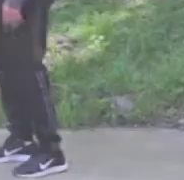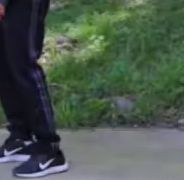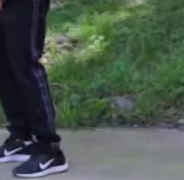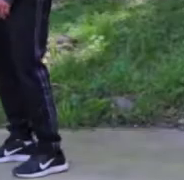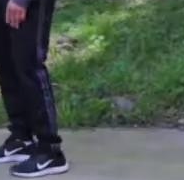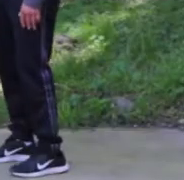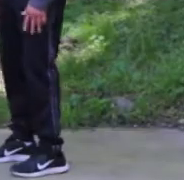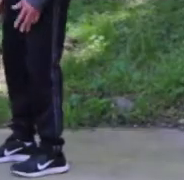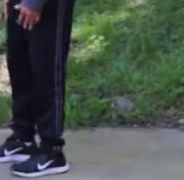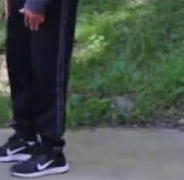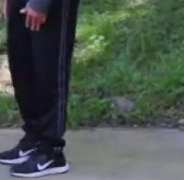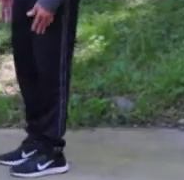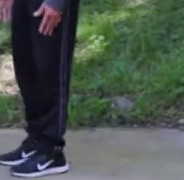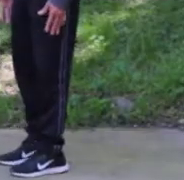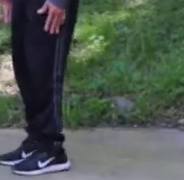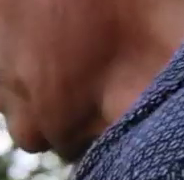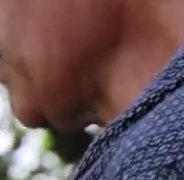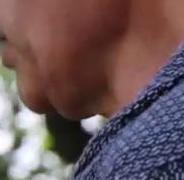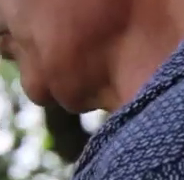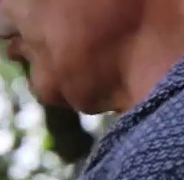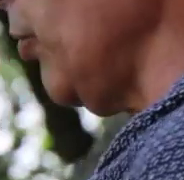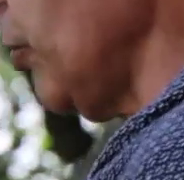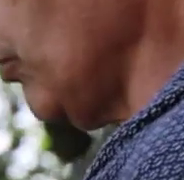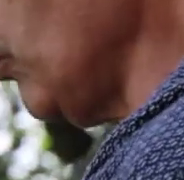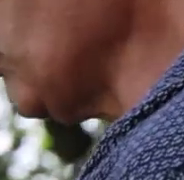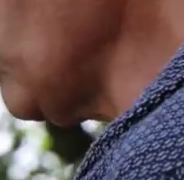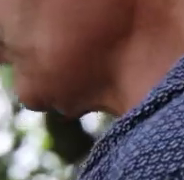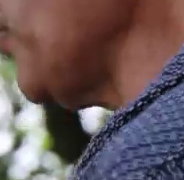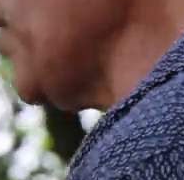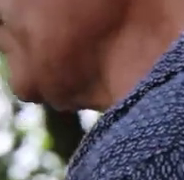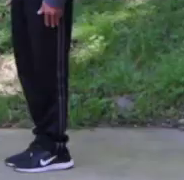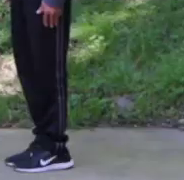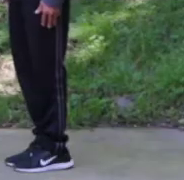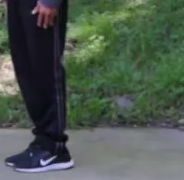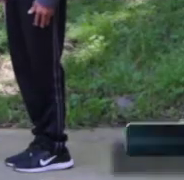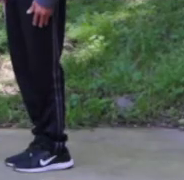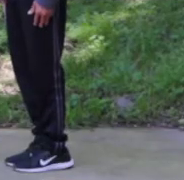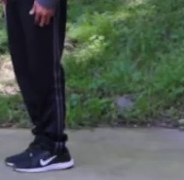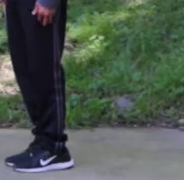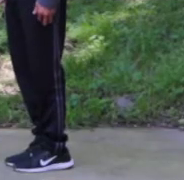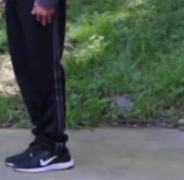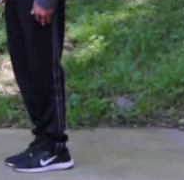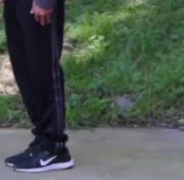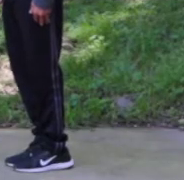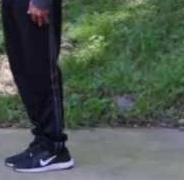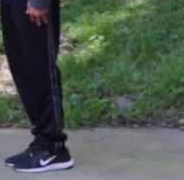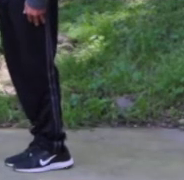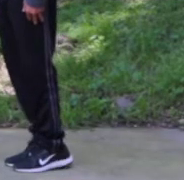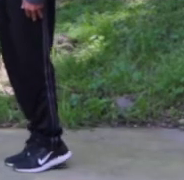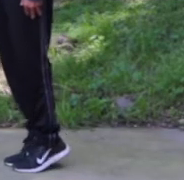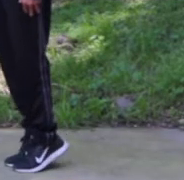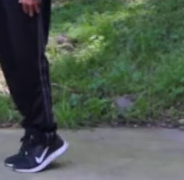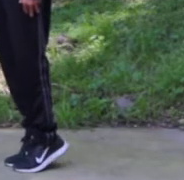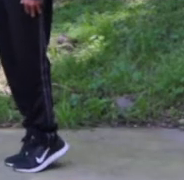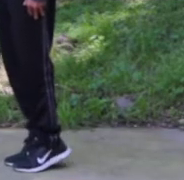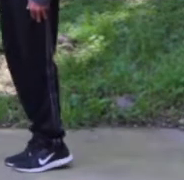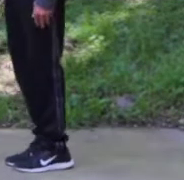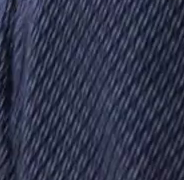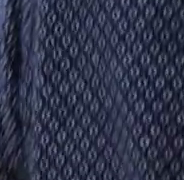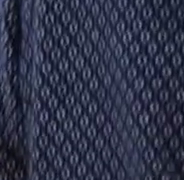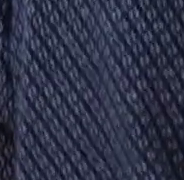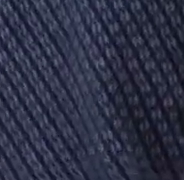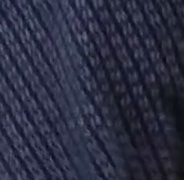Vamos a trabajar pantorrilla. Vamos a parar derechos. Juntos los pies. Y lo único que vamos a hacer es elevar nuestros talones.